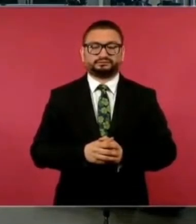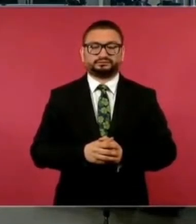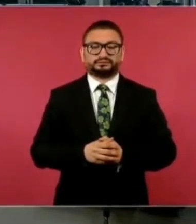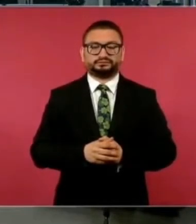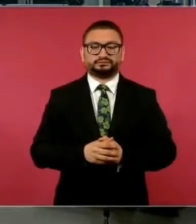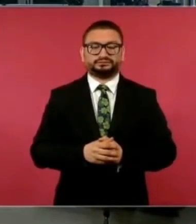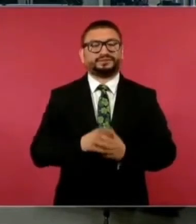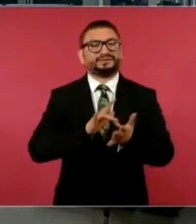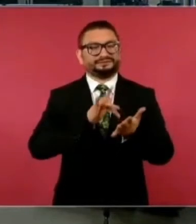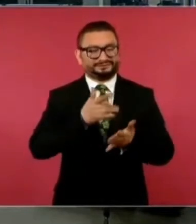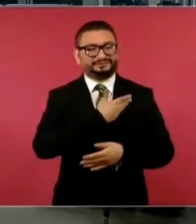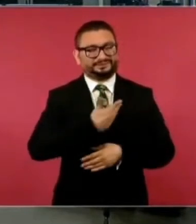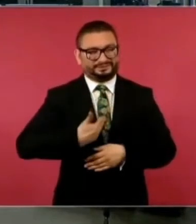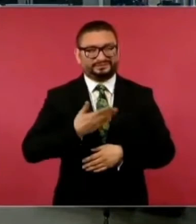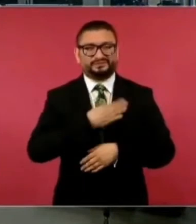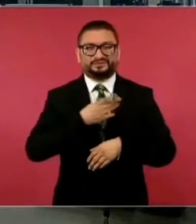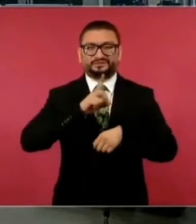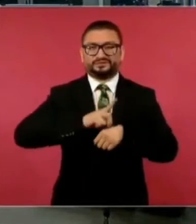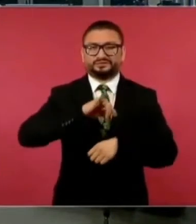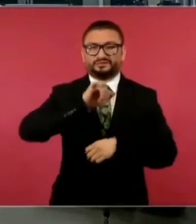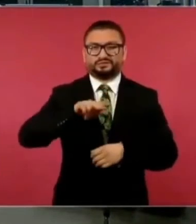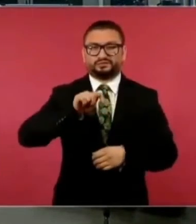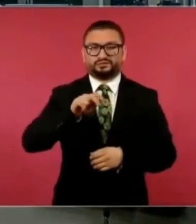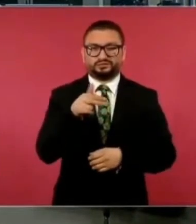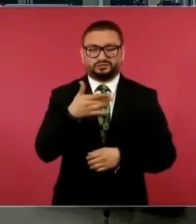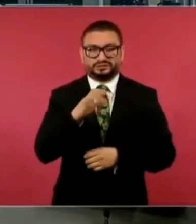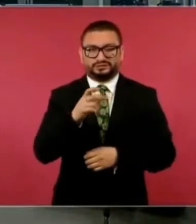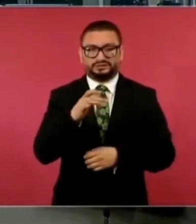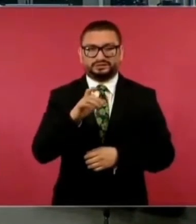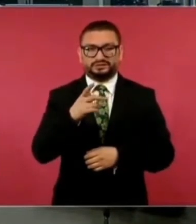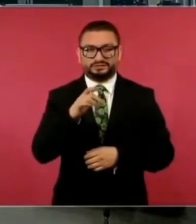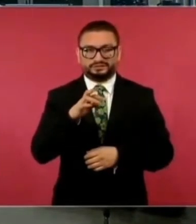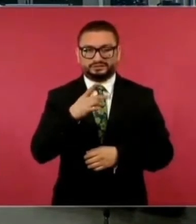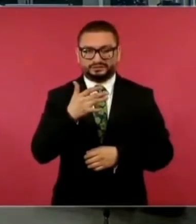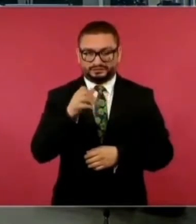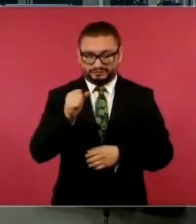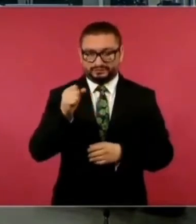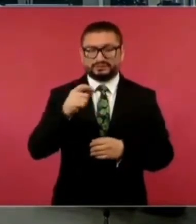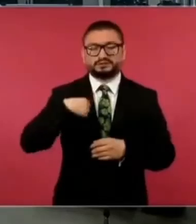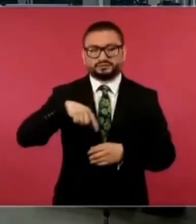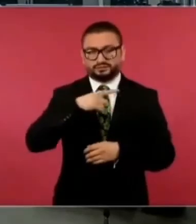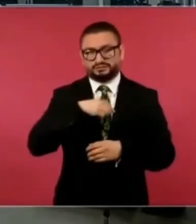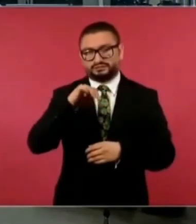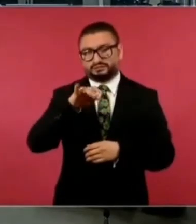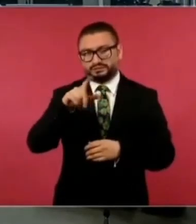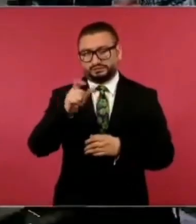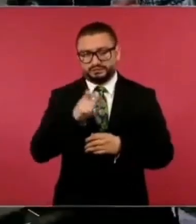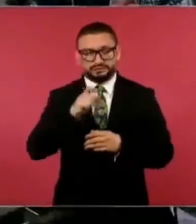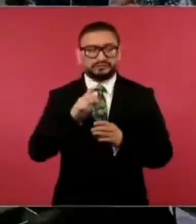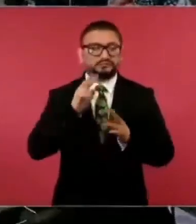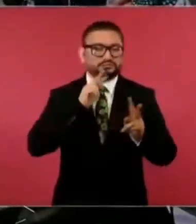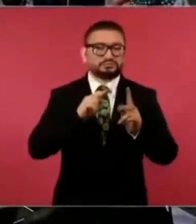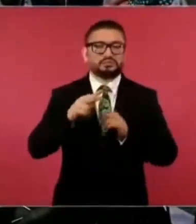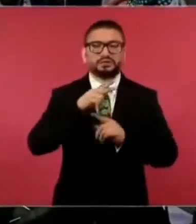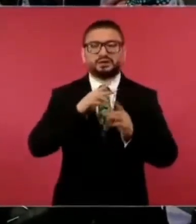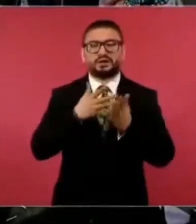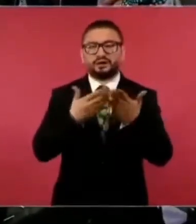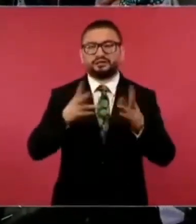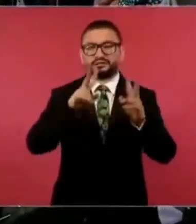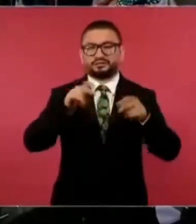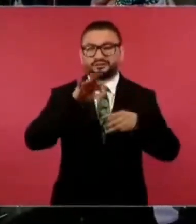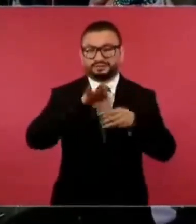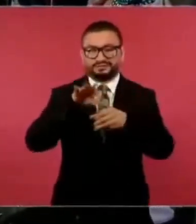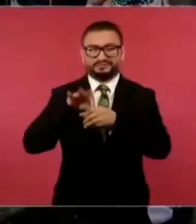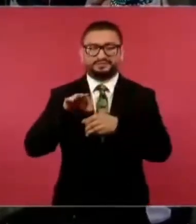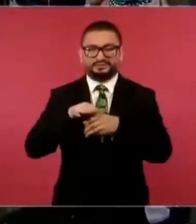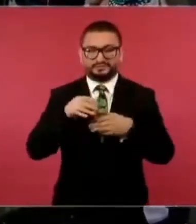Gracias, Presidente. Buenos días. Judit Sánchez Reyes de Perspectivas MX. Siguiendo un poco con el ambiente postelectoral, hace unos